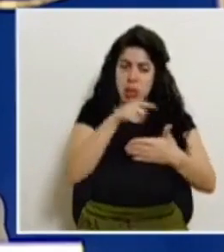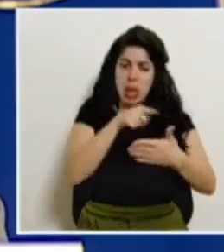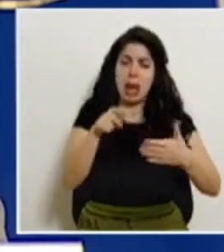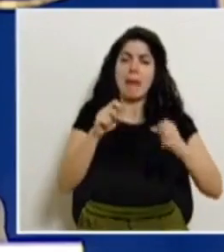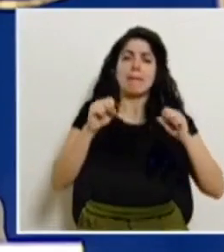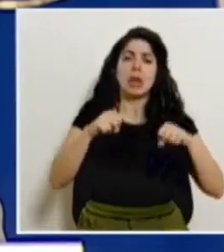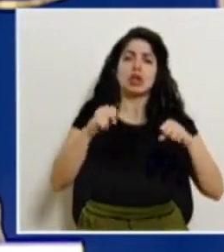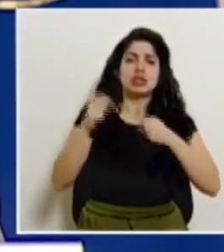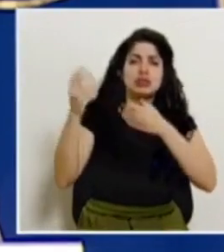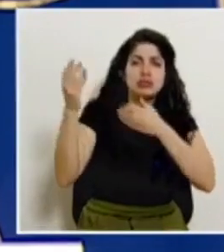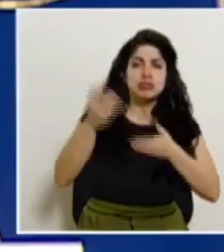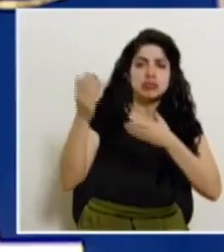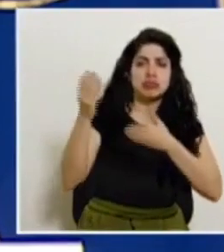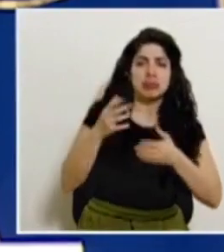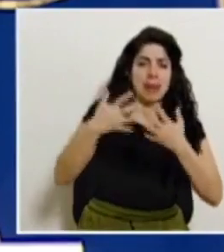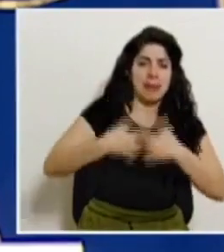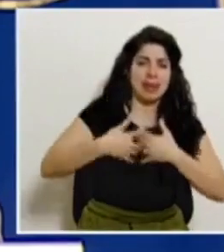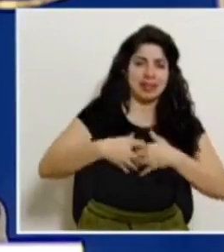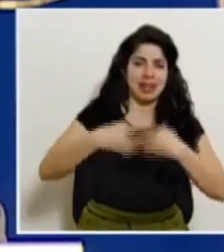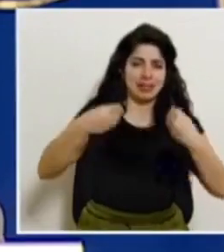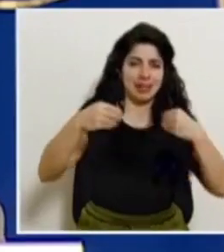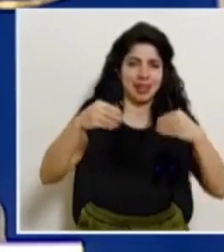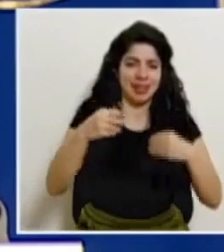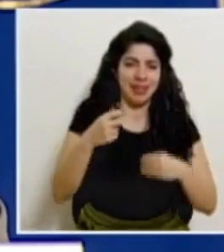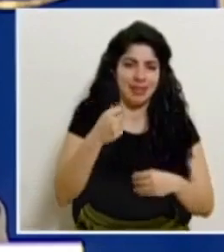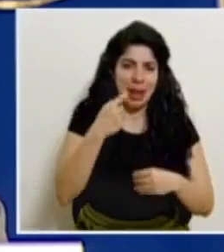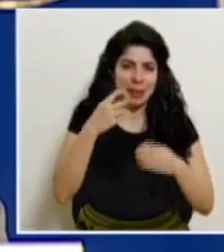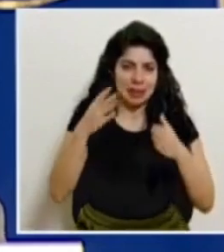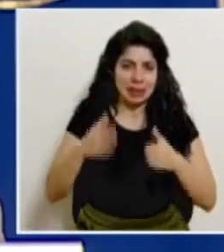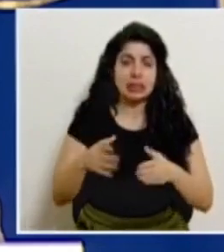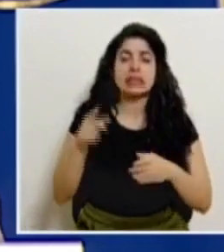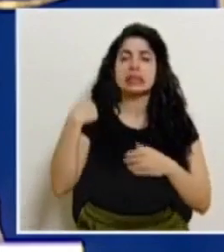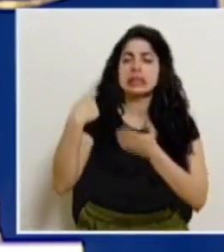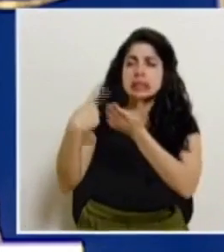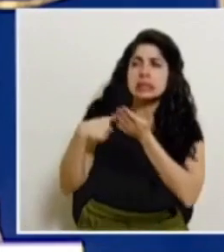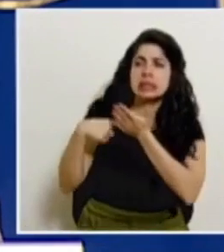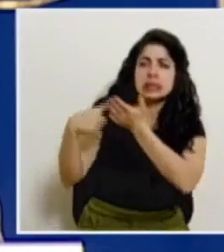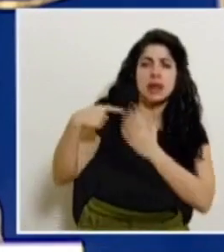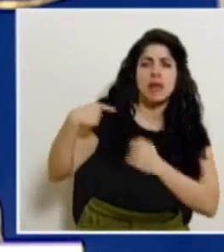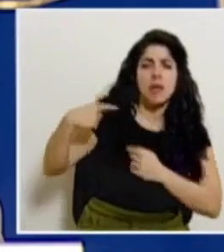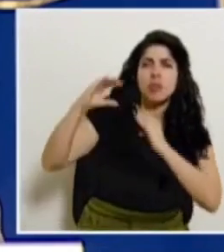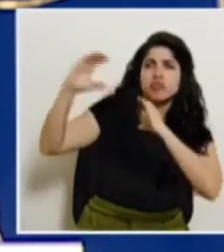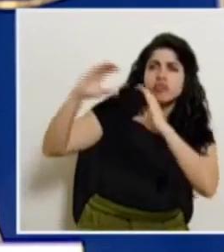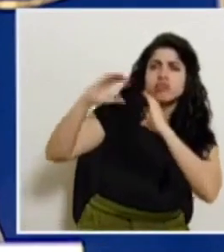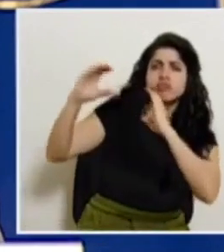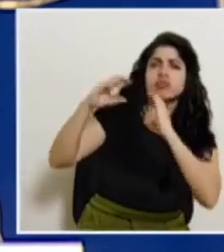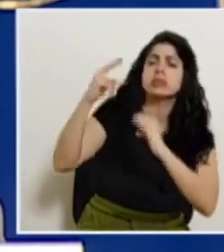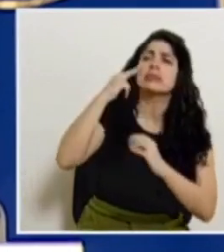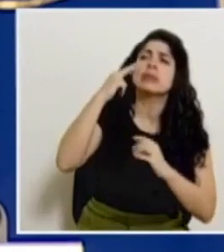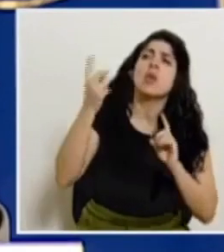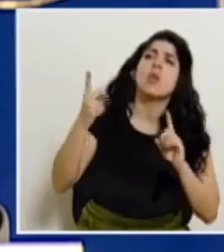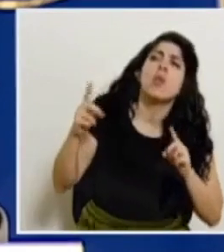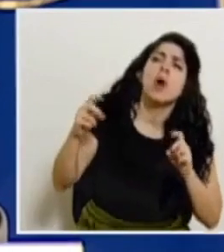con las farmacéuticas y lo que hacemos es constantemente conversar con ellos para ubicar las oportunidades que tenemos justamente